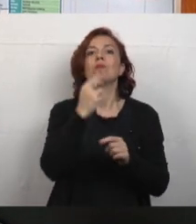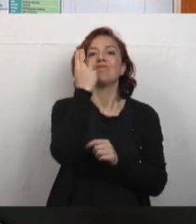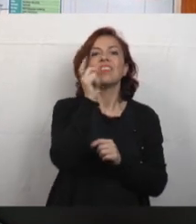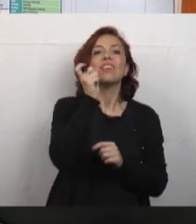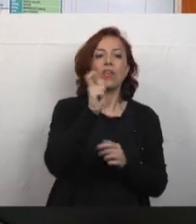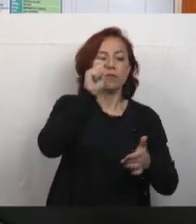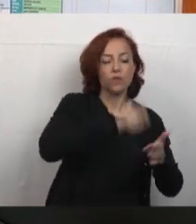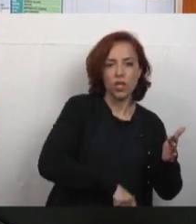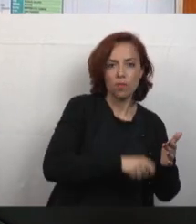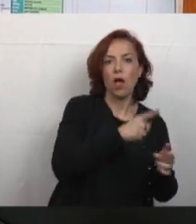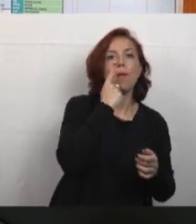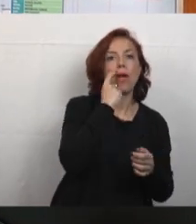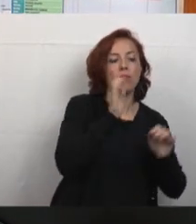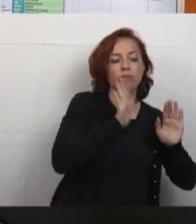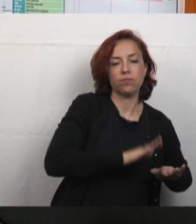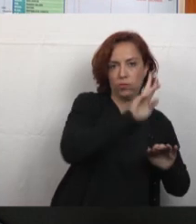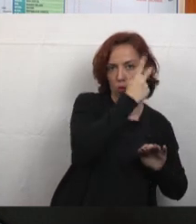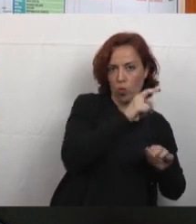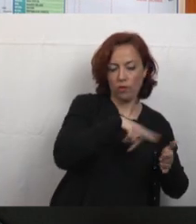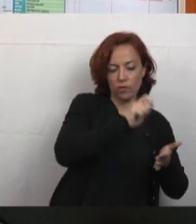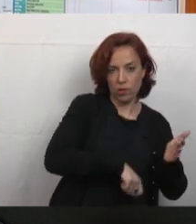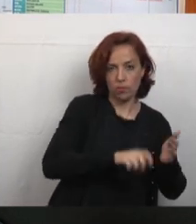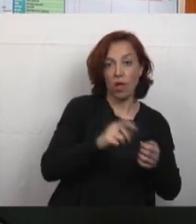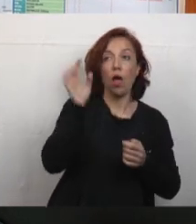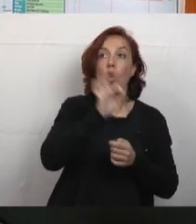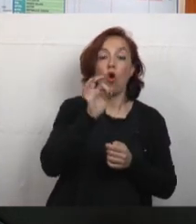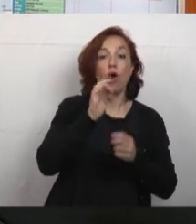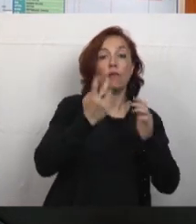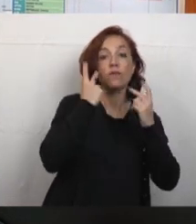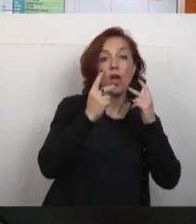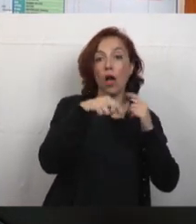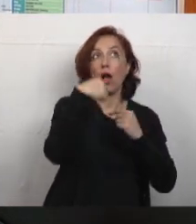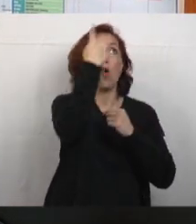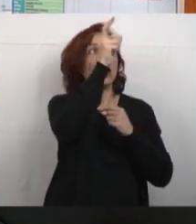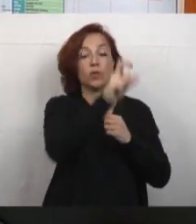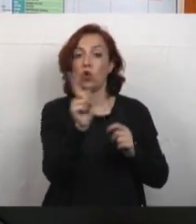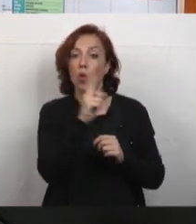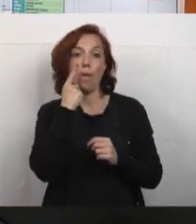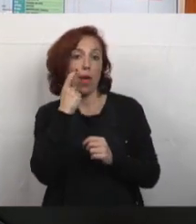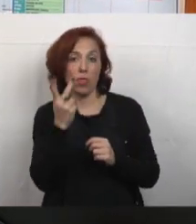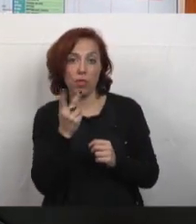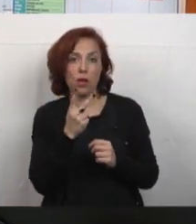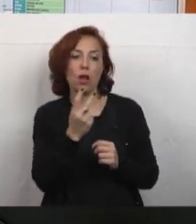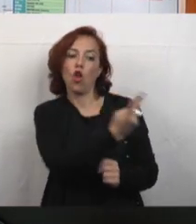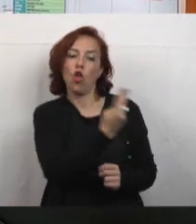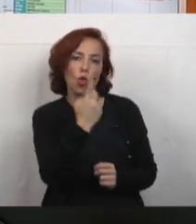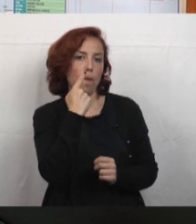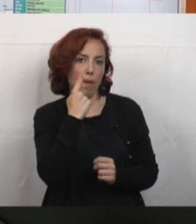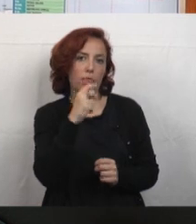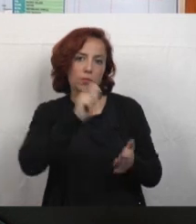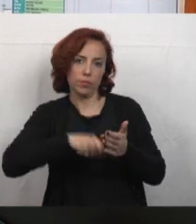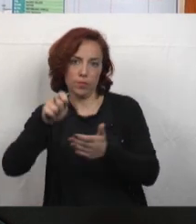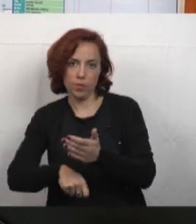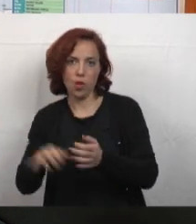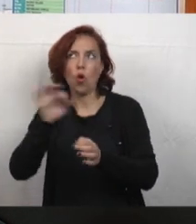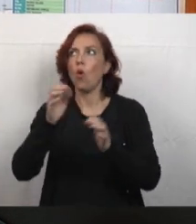autorización es el padre que no viaja. En el caso de que viaje con una tercera persona, se deben presentar ambos padres, o en el caso de los menores que